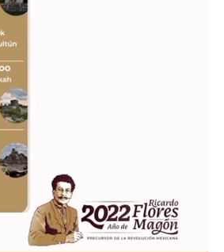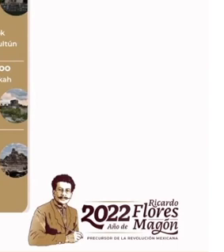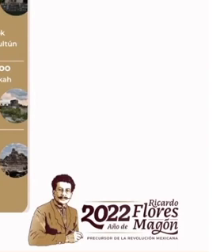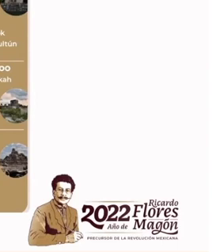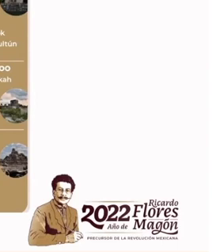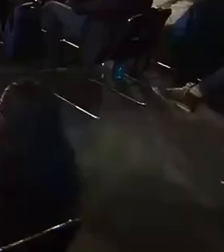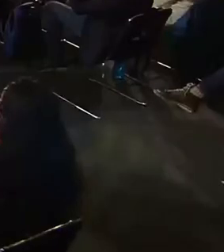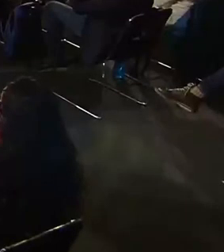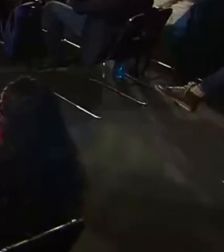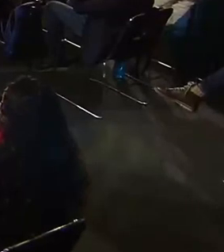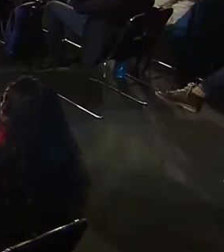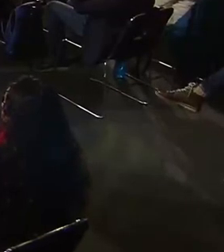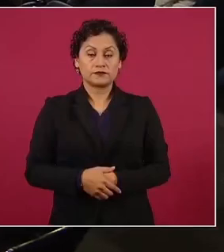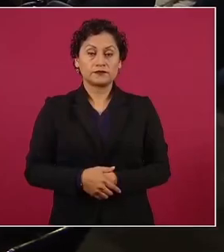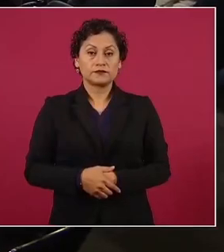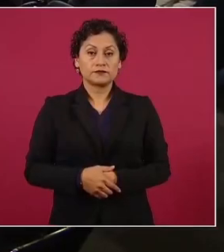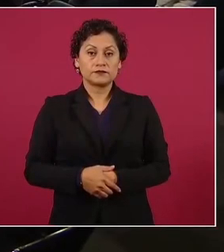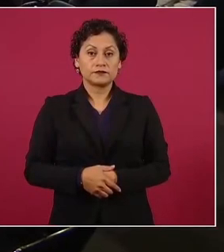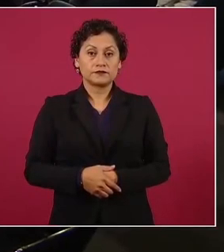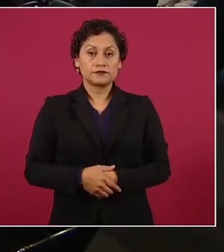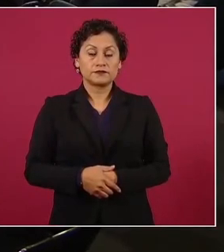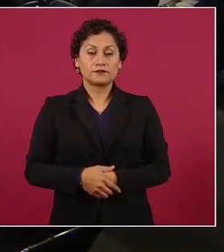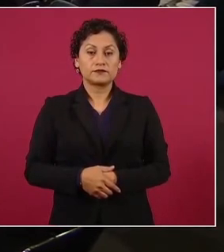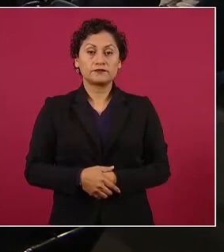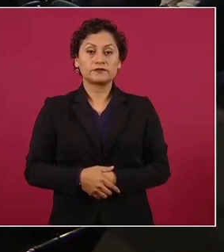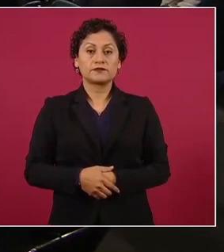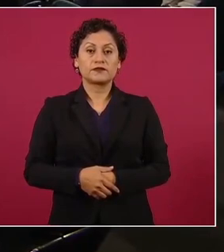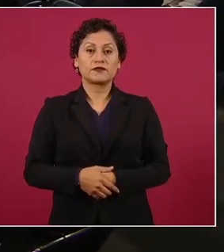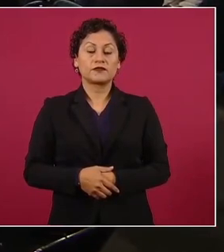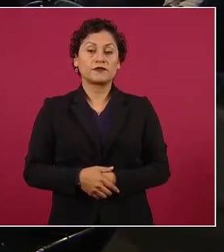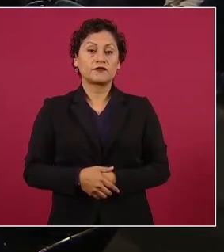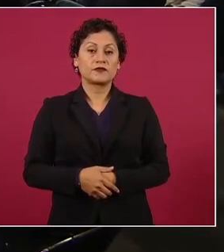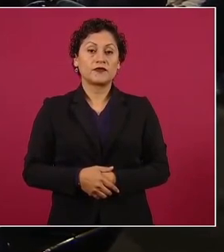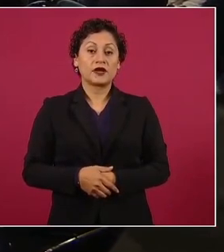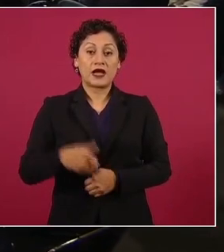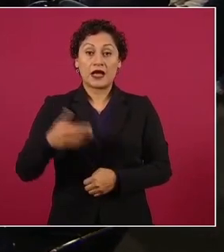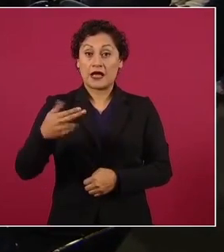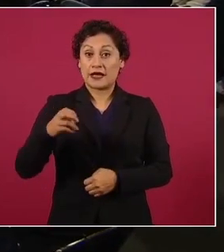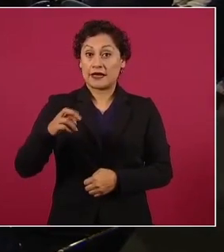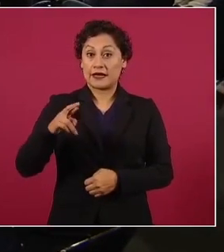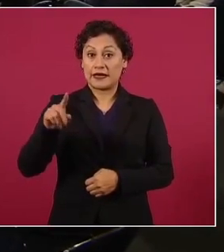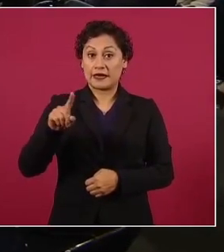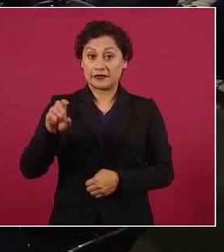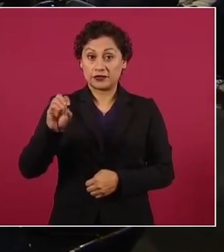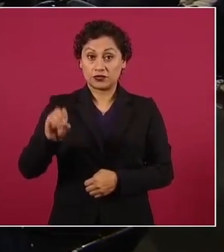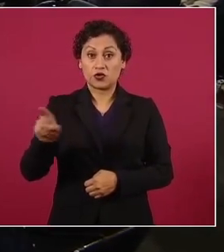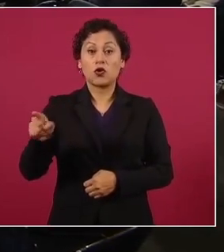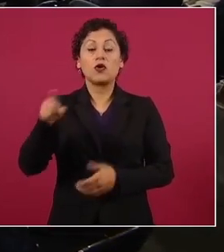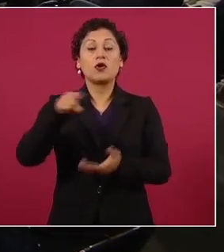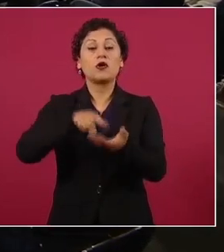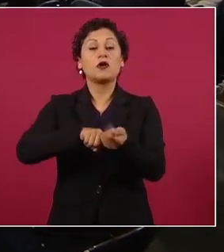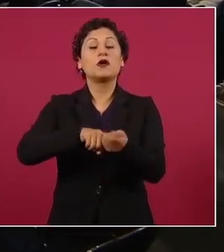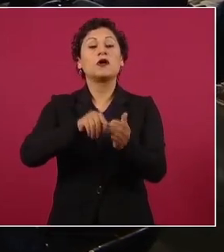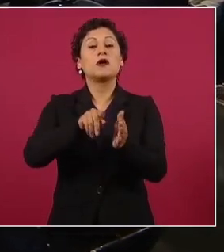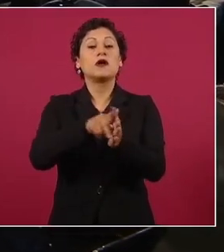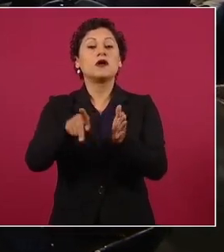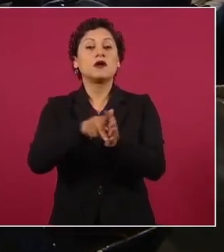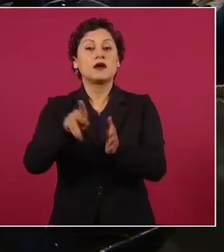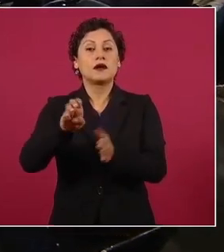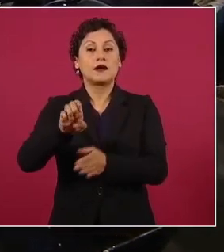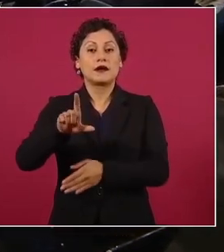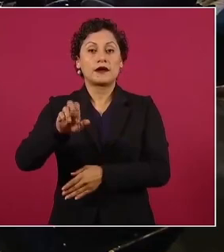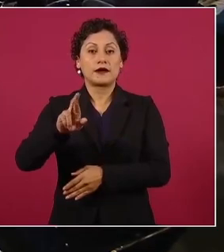pasado, la politóloga Denise Dresser y el articulista Jesús Silva Herzog publicaron en el diario Reforma contra la